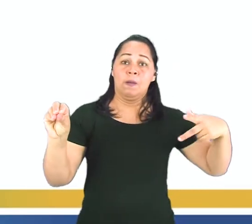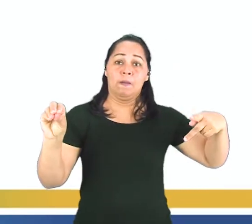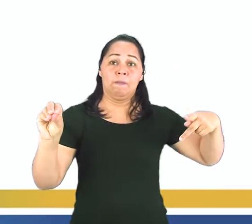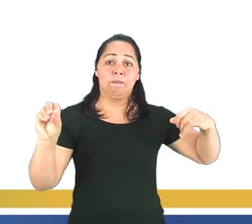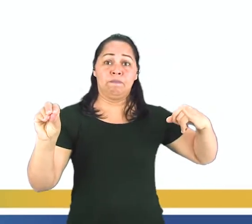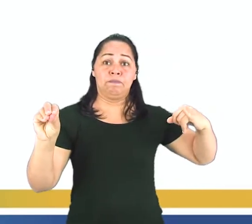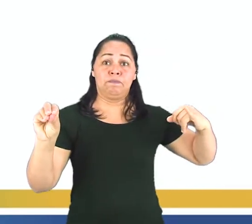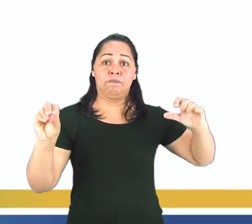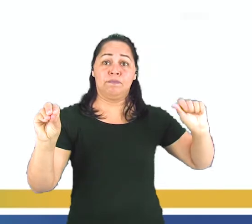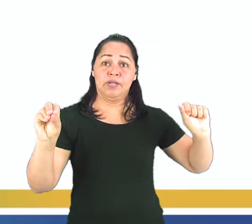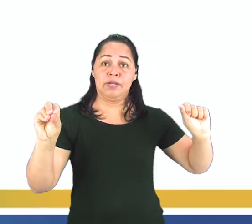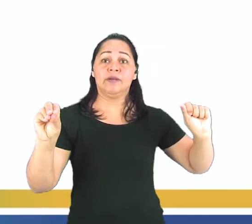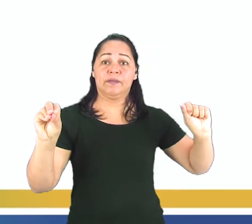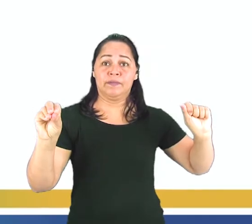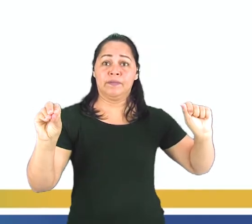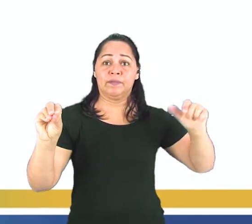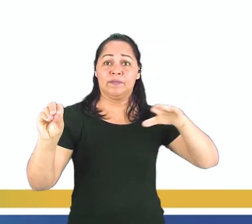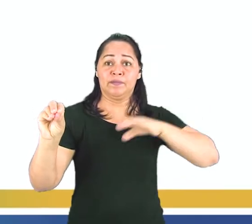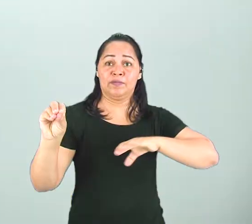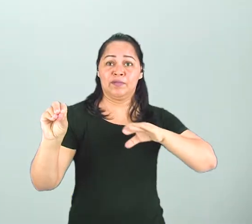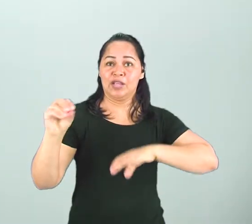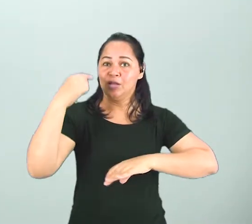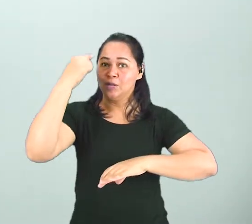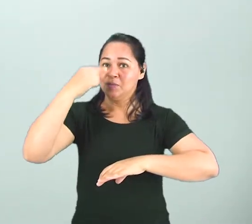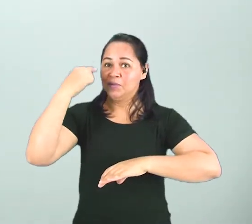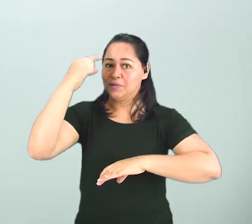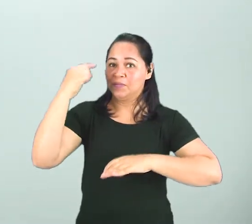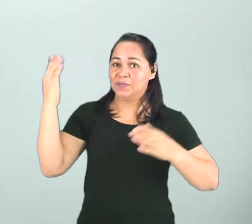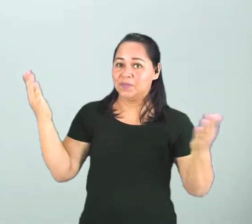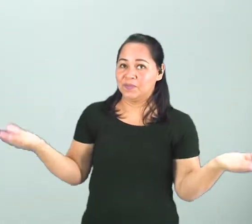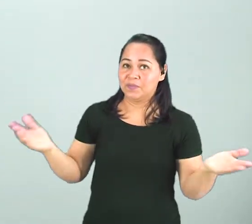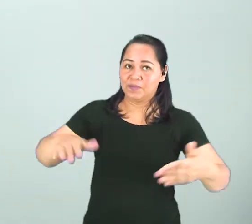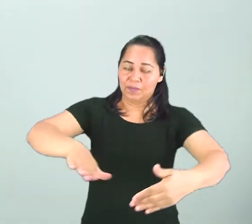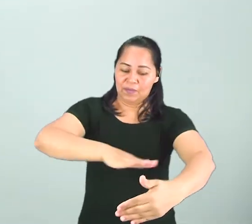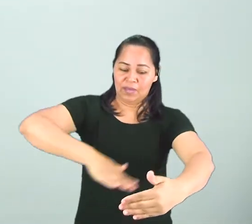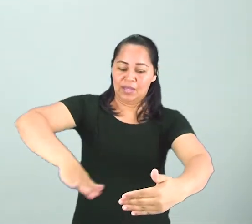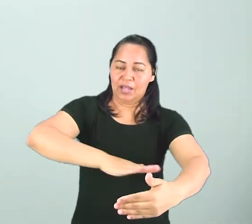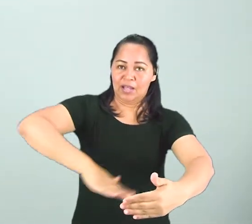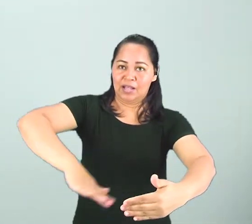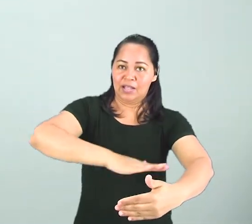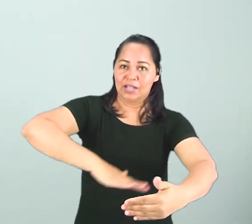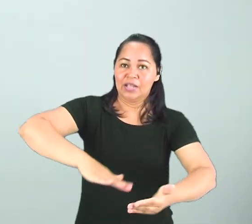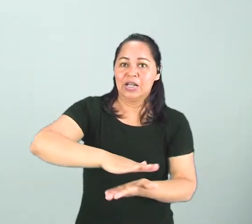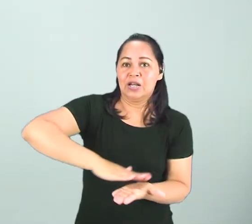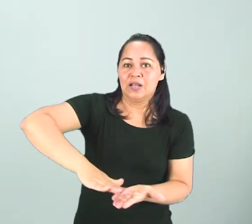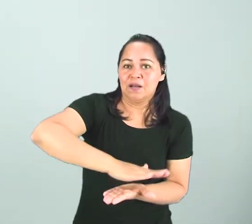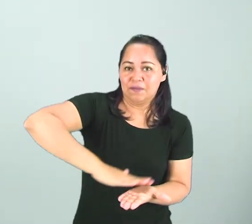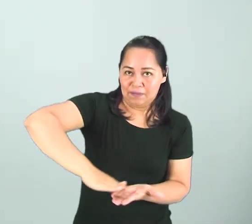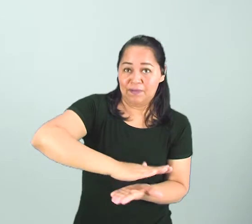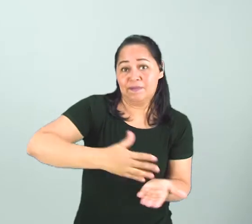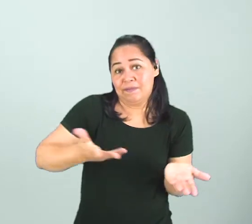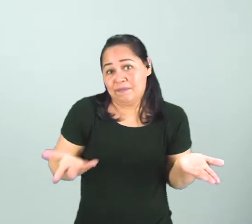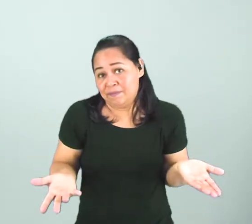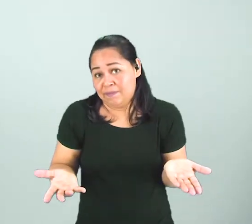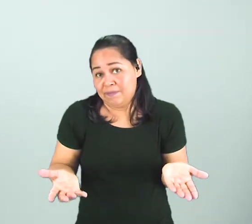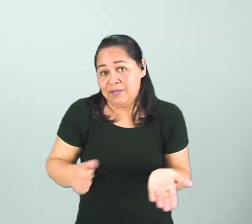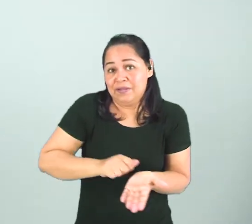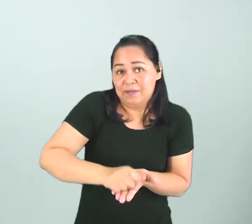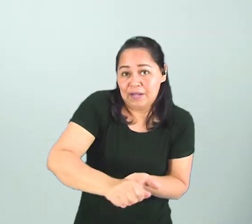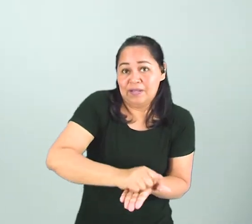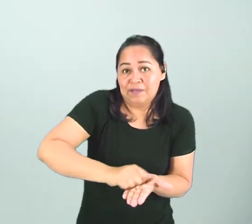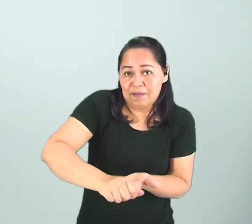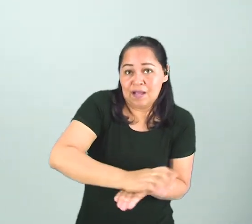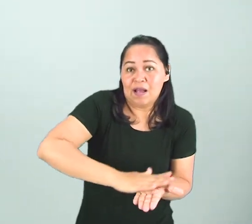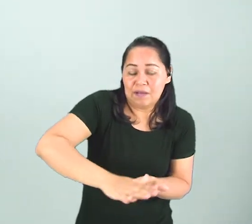fregamos los platos, ¿no? Por eso se llama fregadero. Porque utilizamos para fregar. Tranquilos.